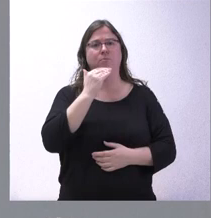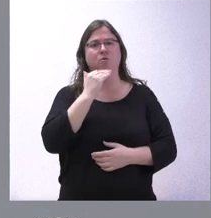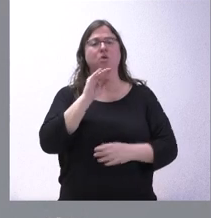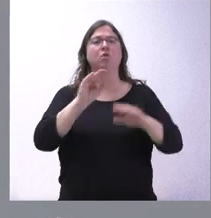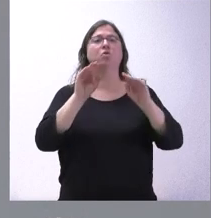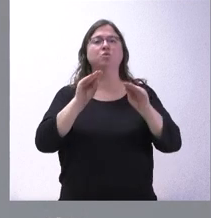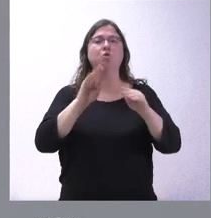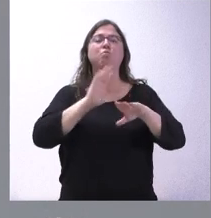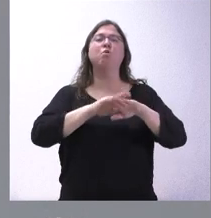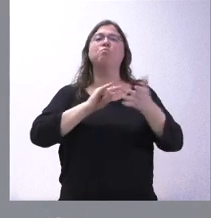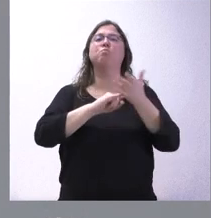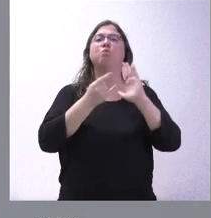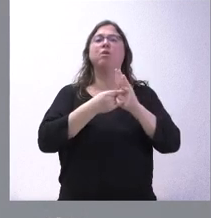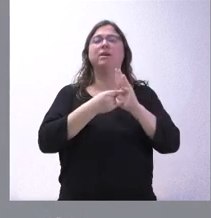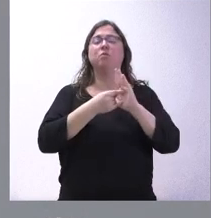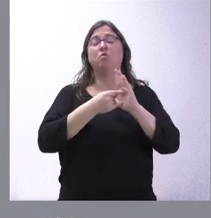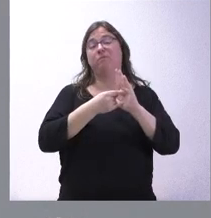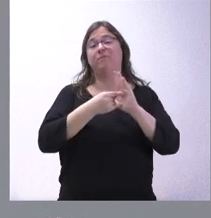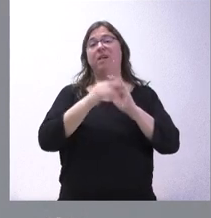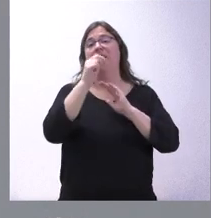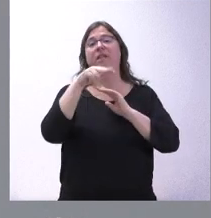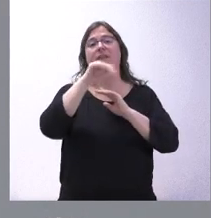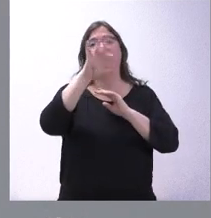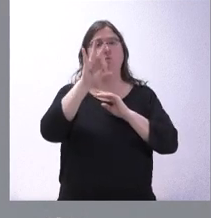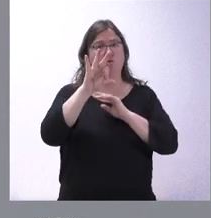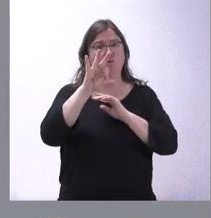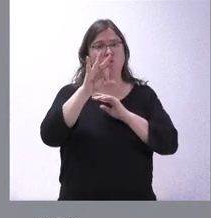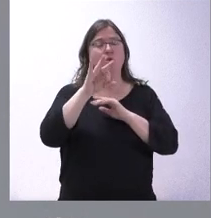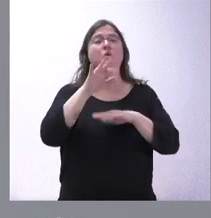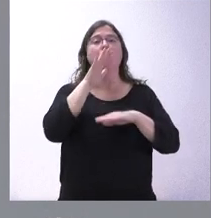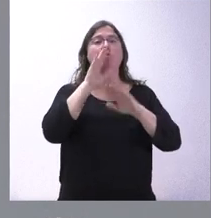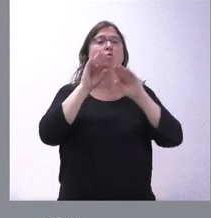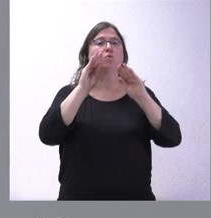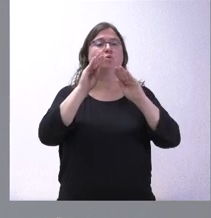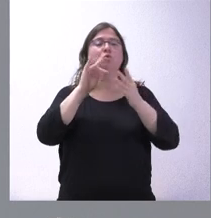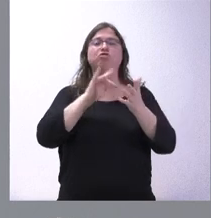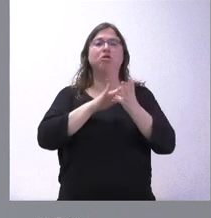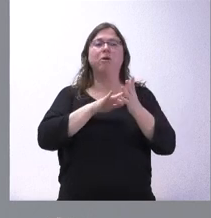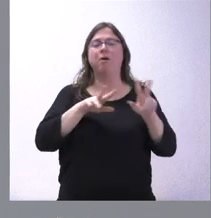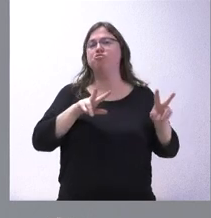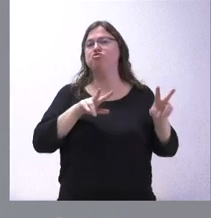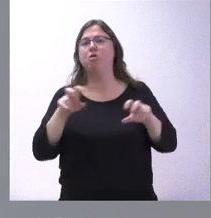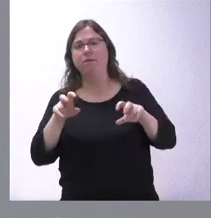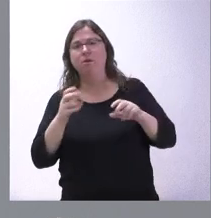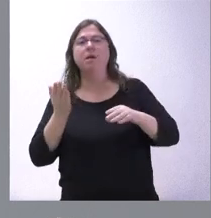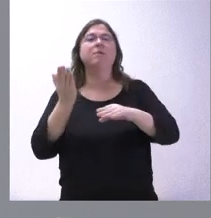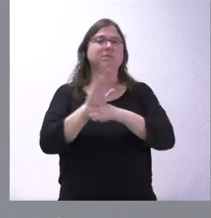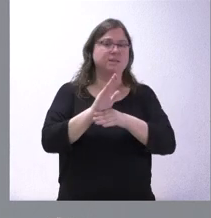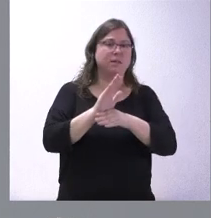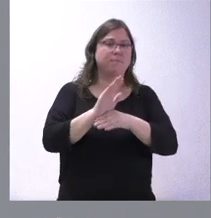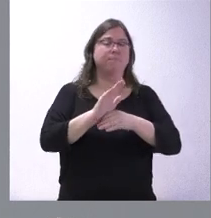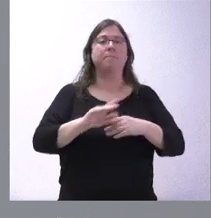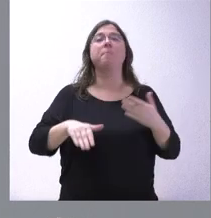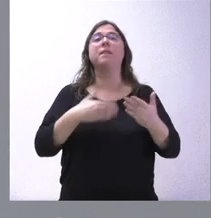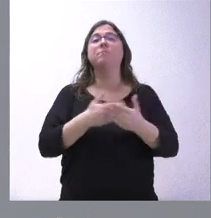con el polígono de Bonfarracinos, con todo lo que tiene que ver con ese hub de innovación que se presentó recientemente. Y